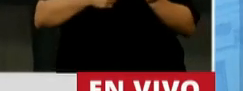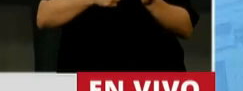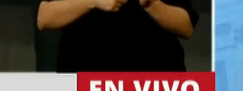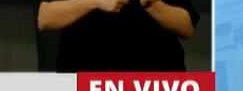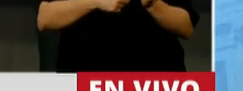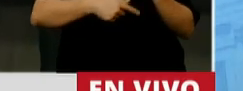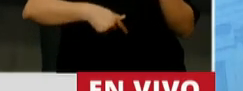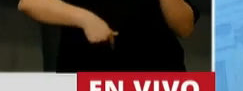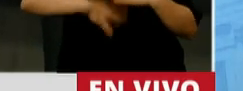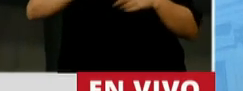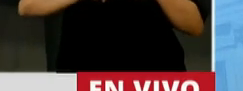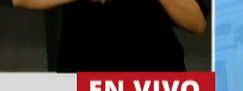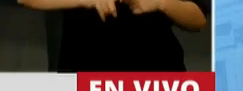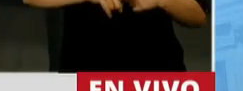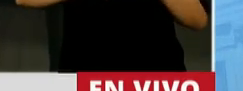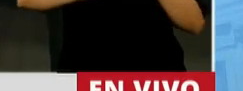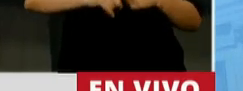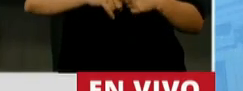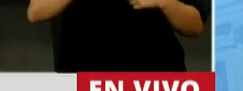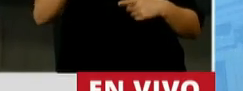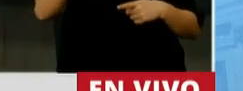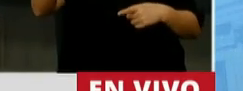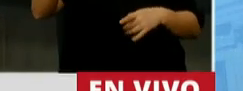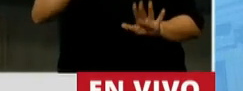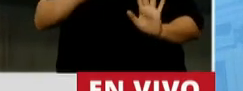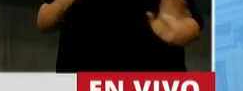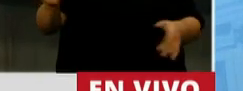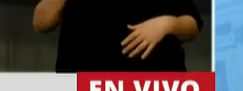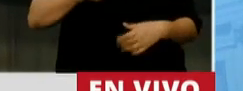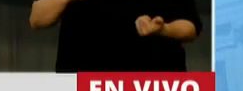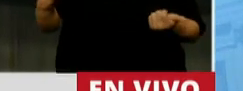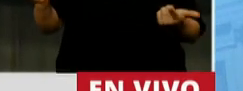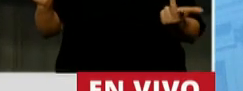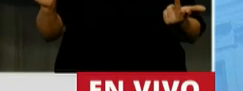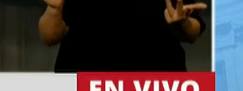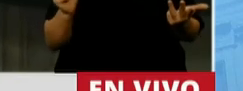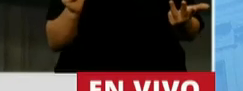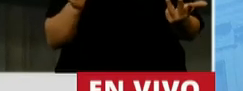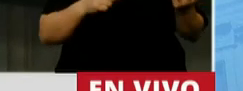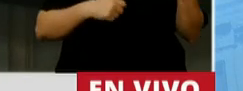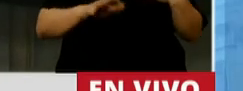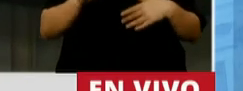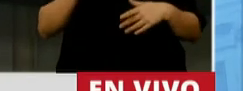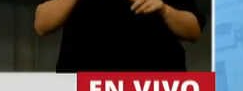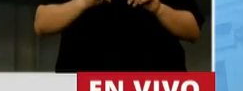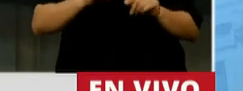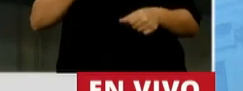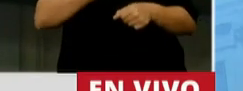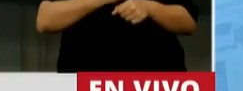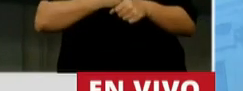presupuesto más discutido, por lo menos de los que yo he participado, y la verdad que son muchos.